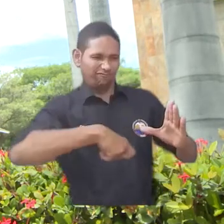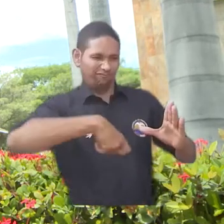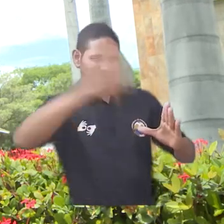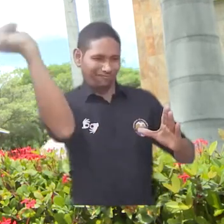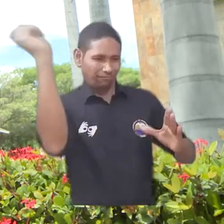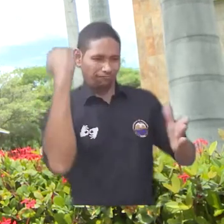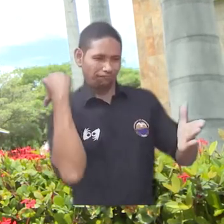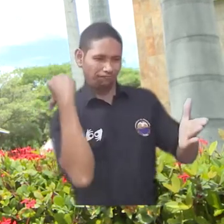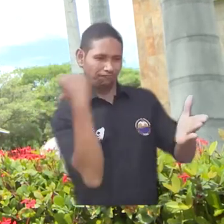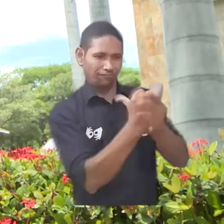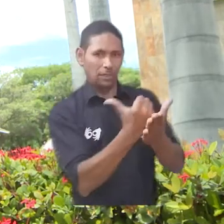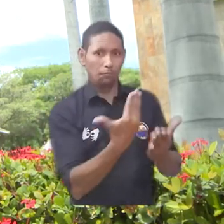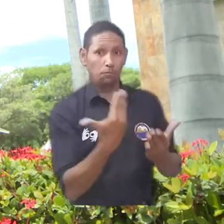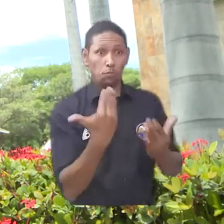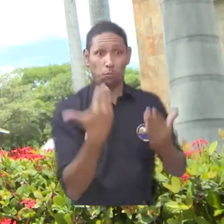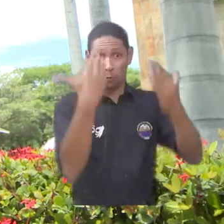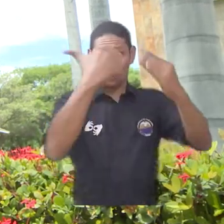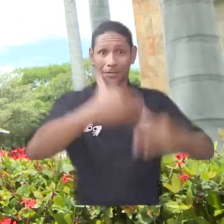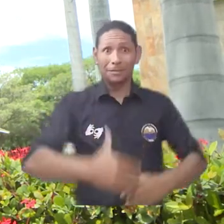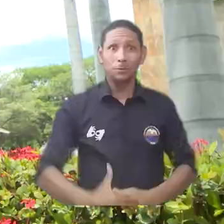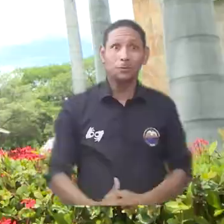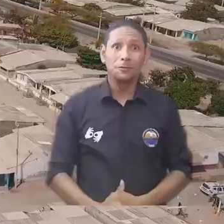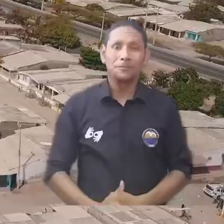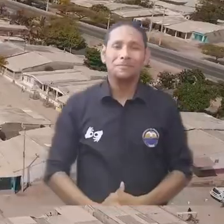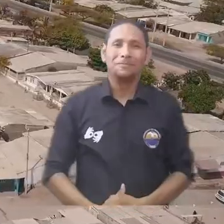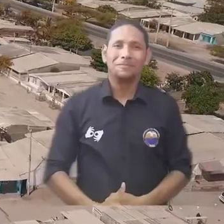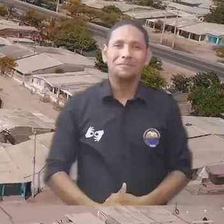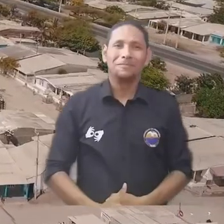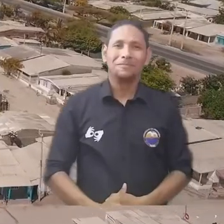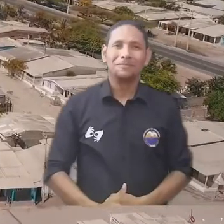ubicarse en esta etapa definida como Estado Ideal.